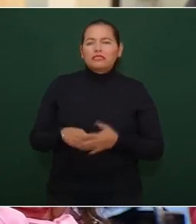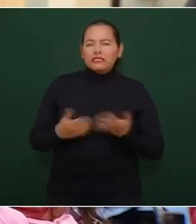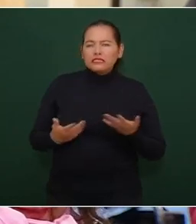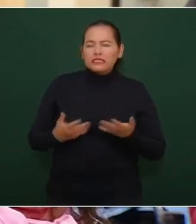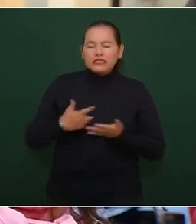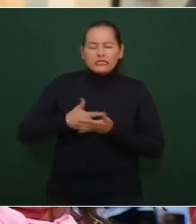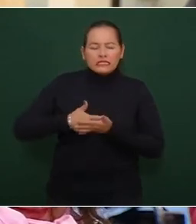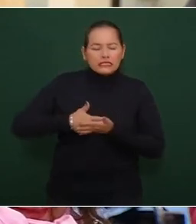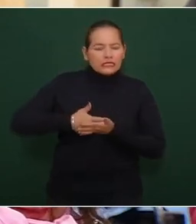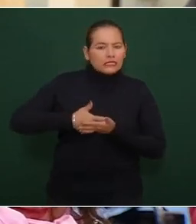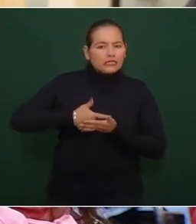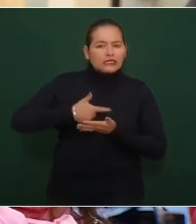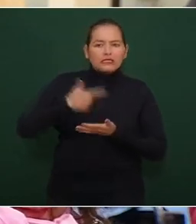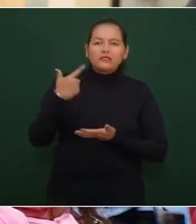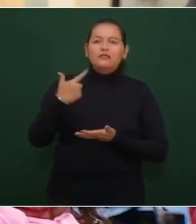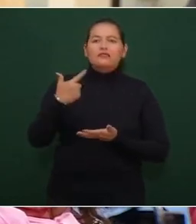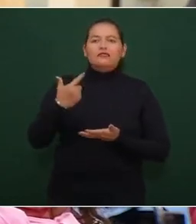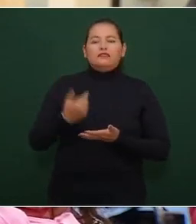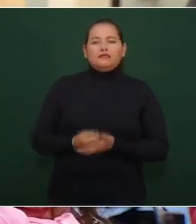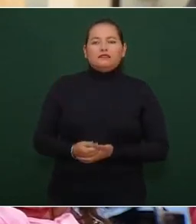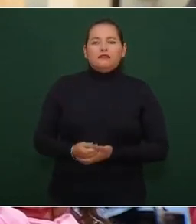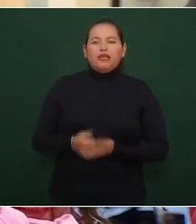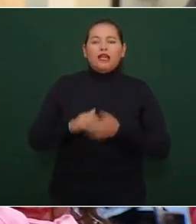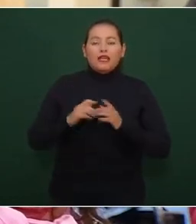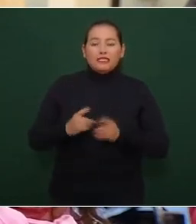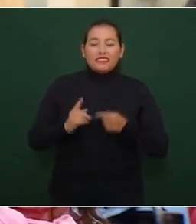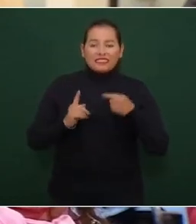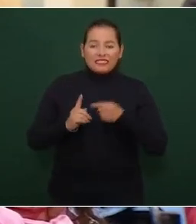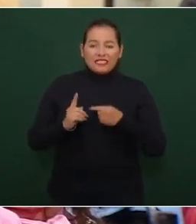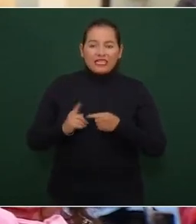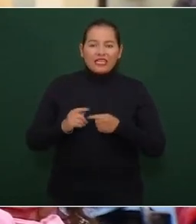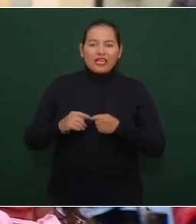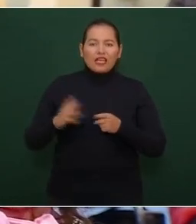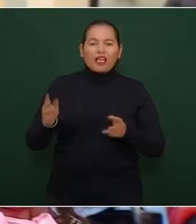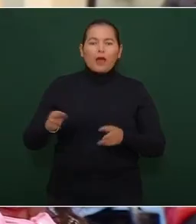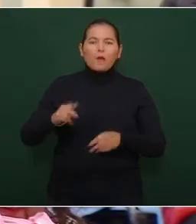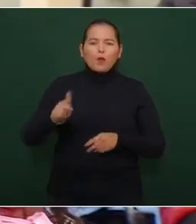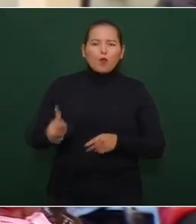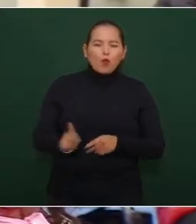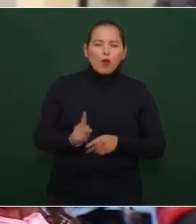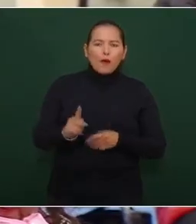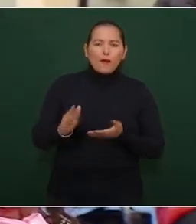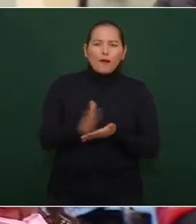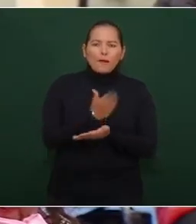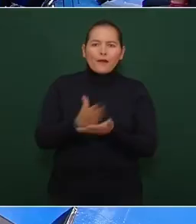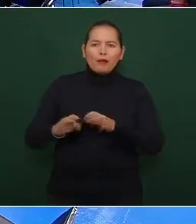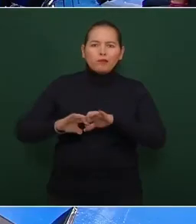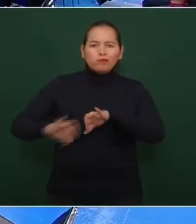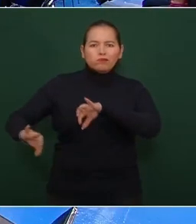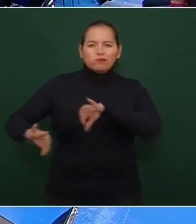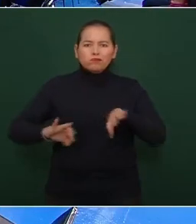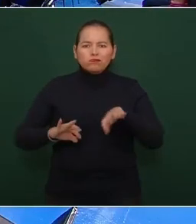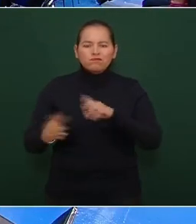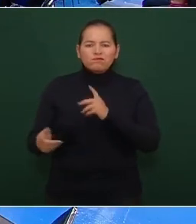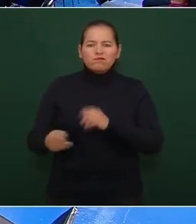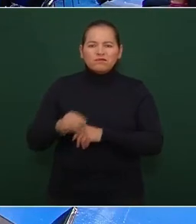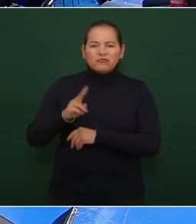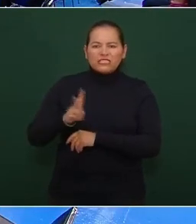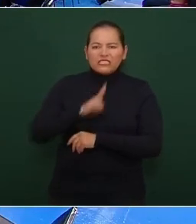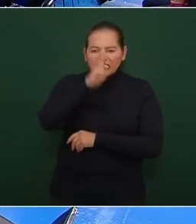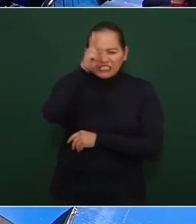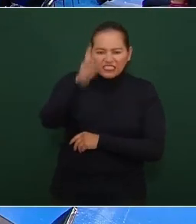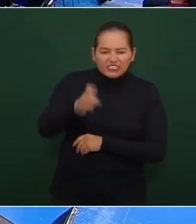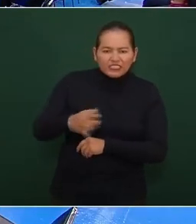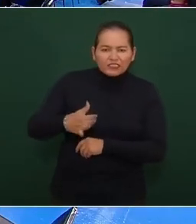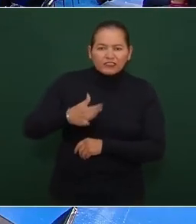muy grave es que ha estado separando al pueblo a partir de versiones amenazas de que él